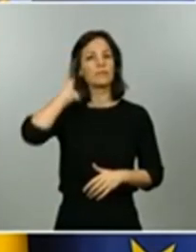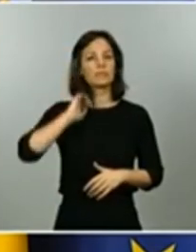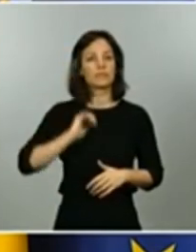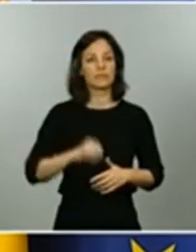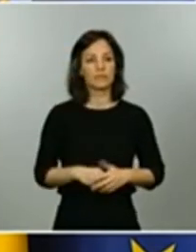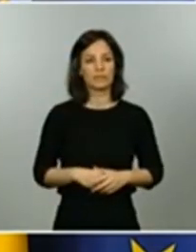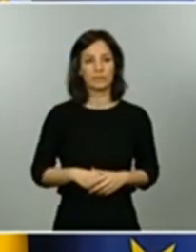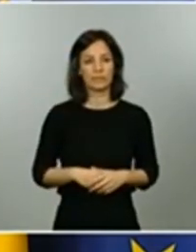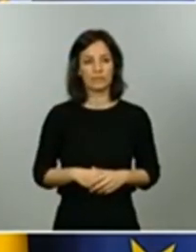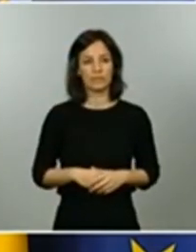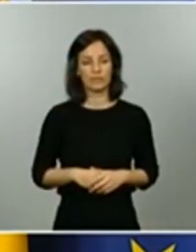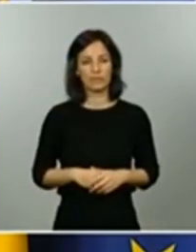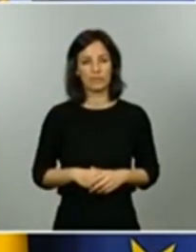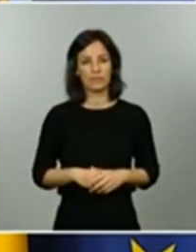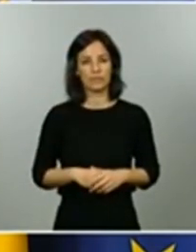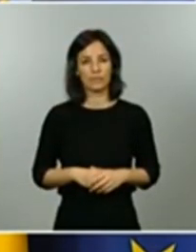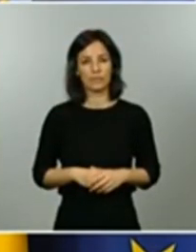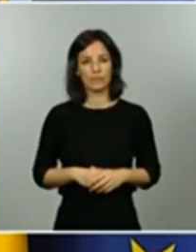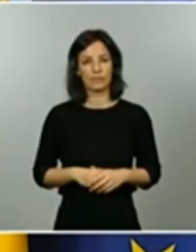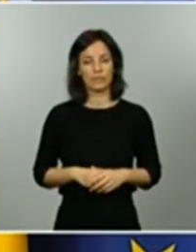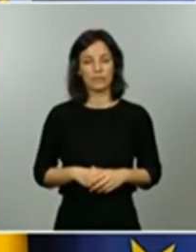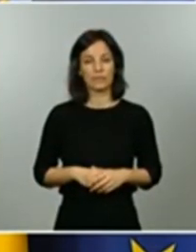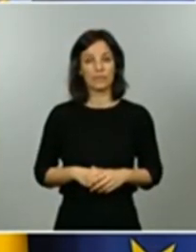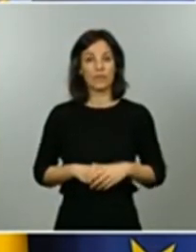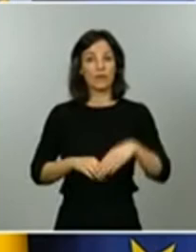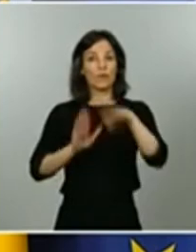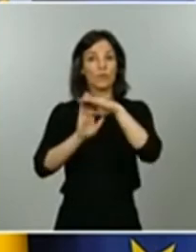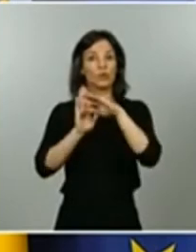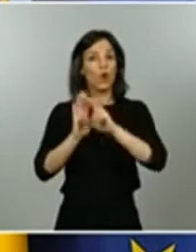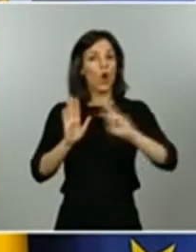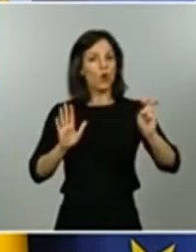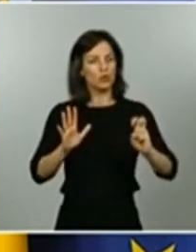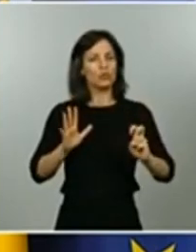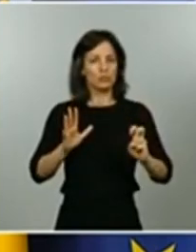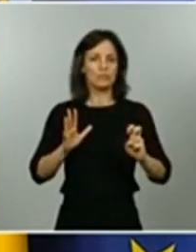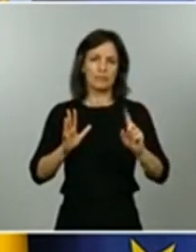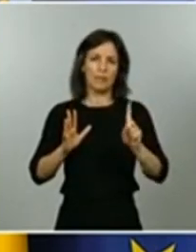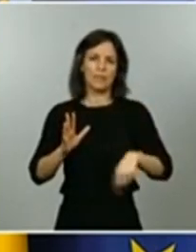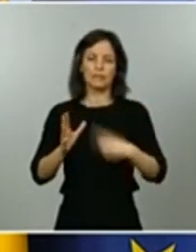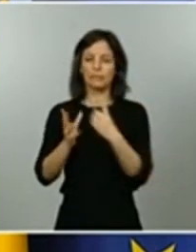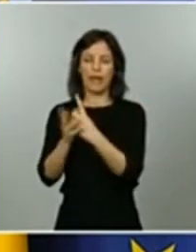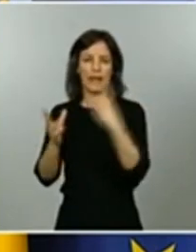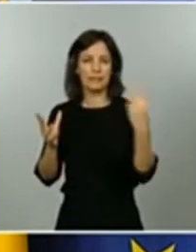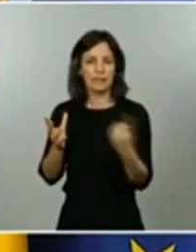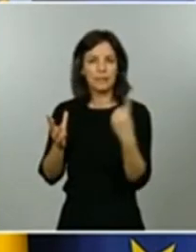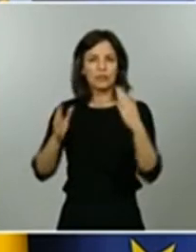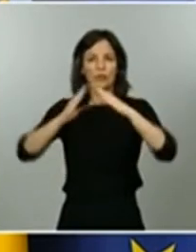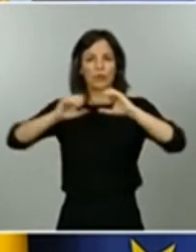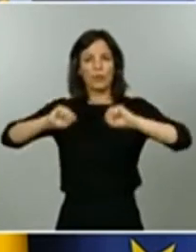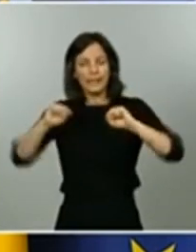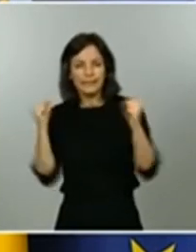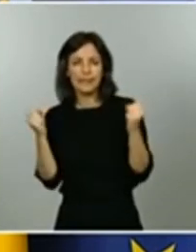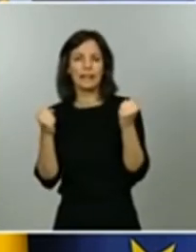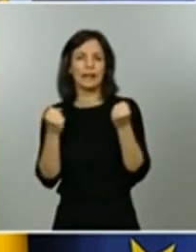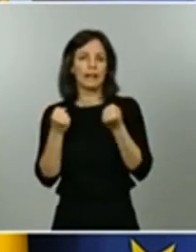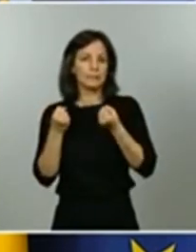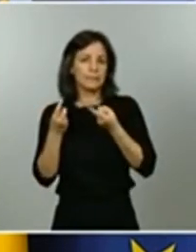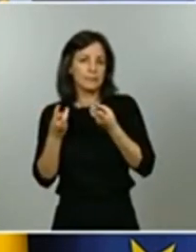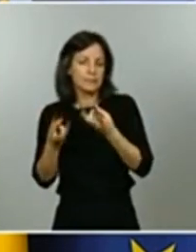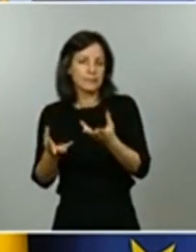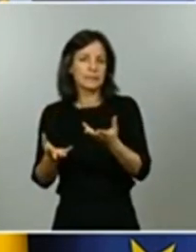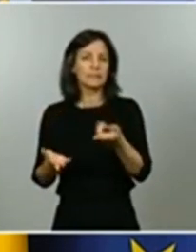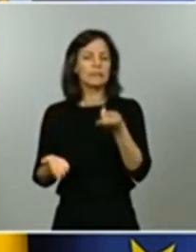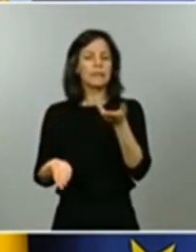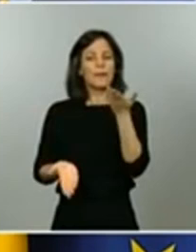que se tienen listos protocolos de aislamiento protocolos de cuarentena etcétera que eso se valoran de una forma un poco más